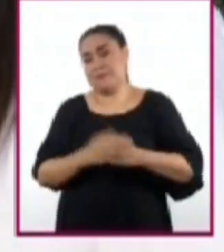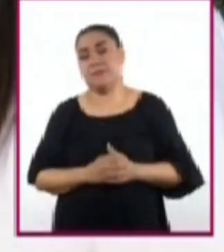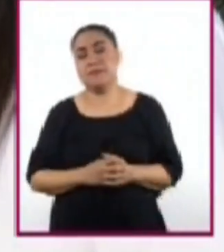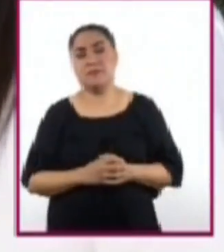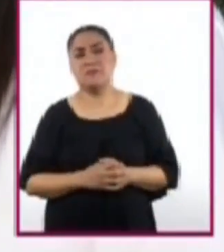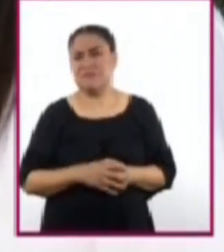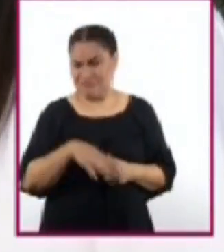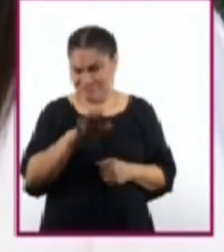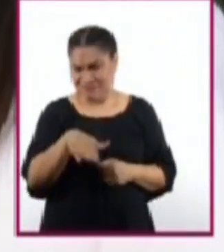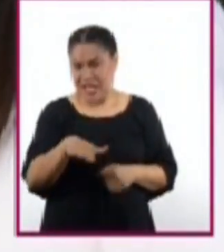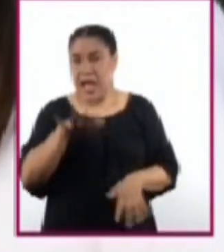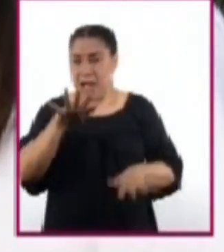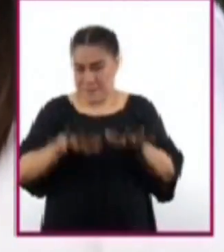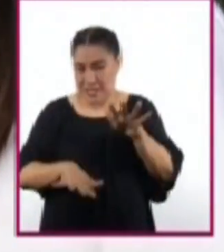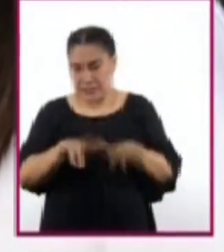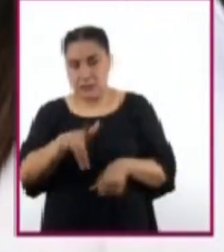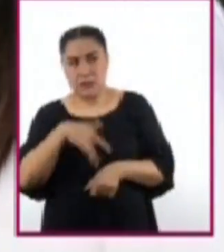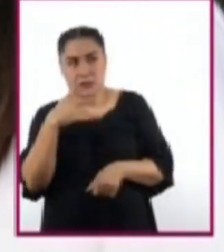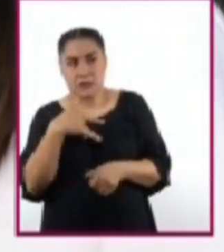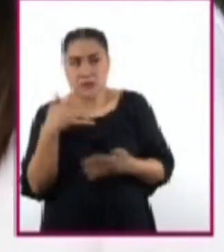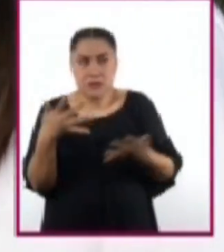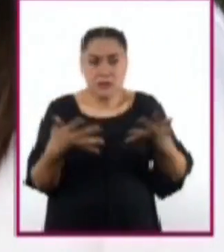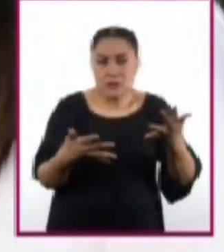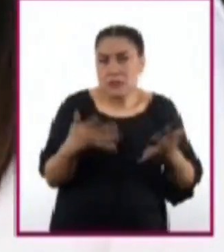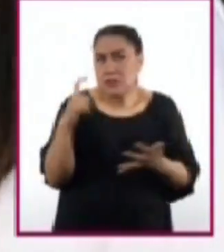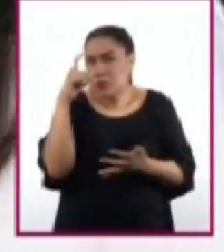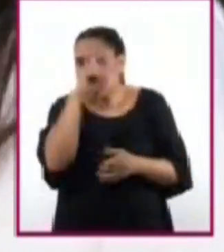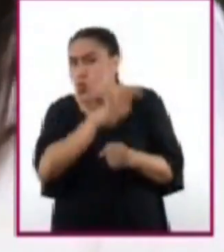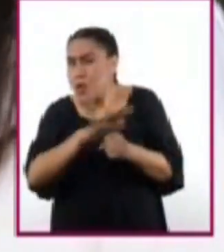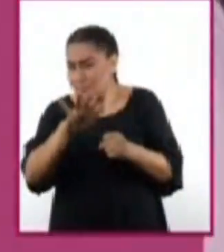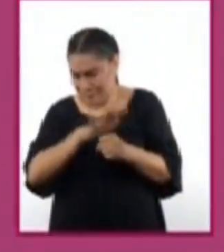¿Verdad que hay veces que es difícil tomar la decisión correcta?